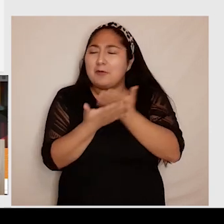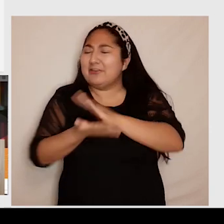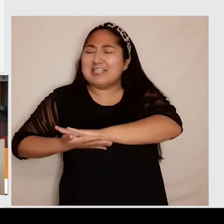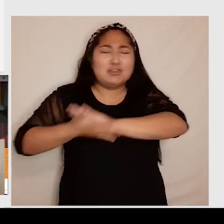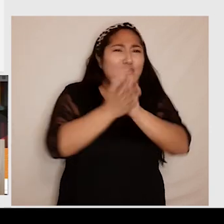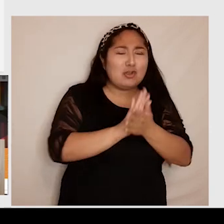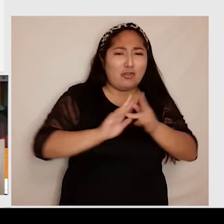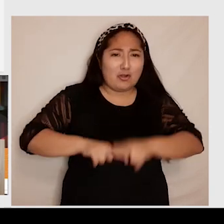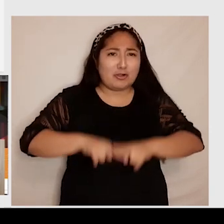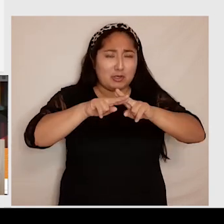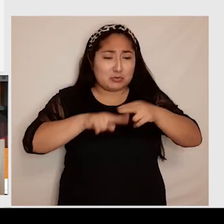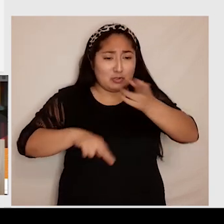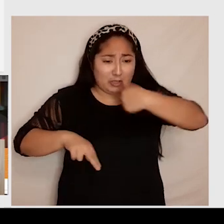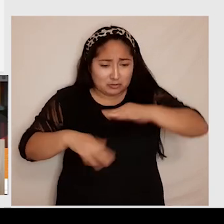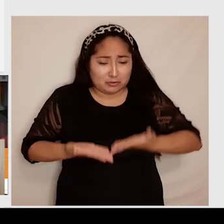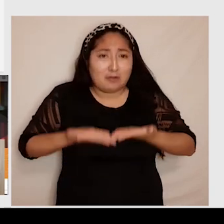de la comunidad USACH.